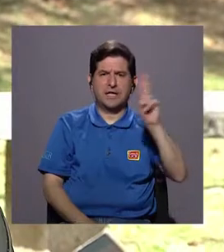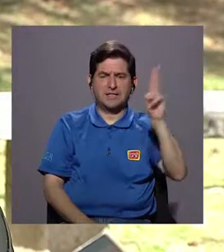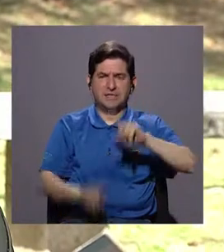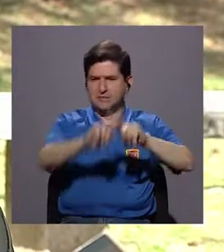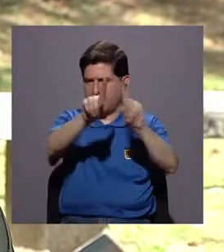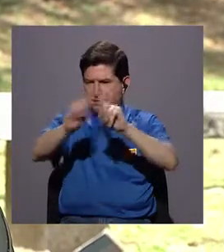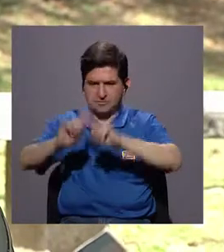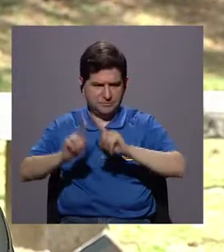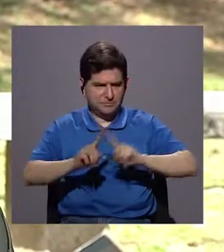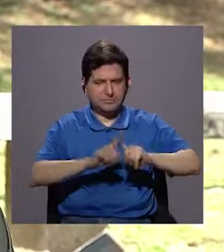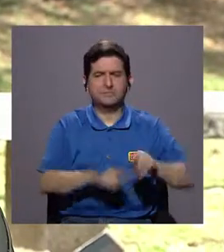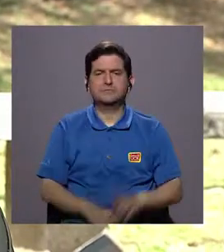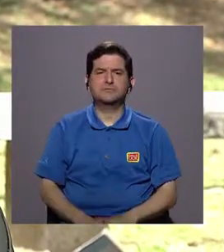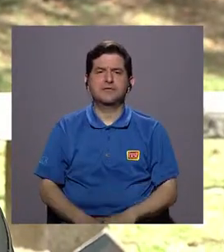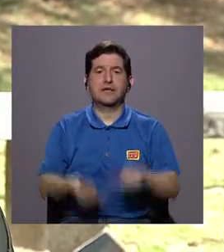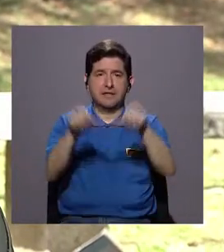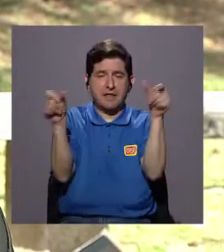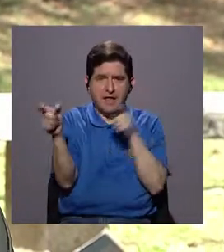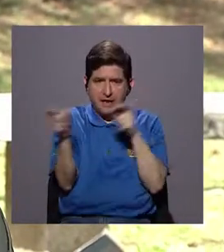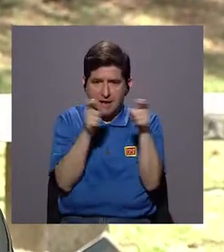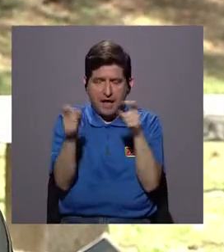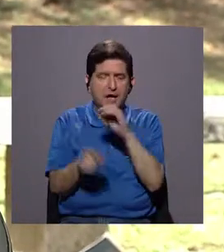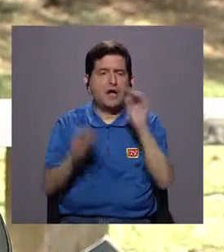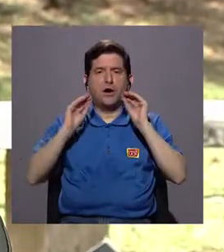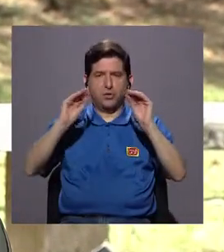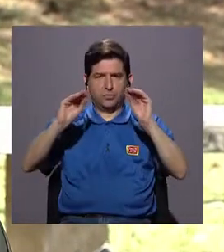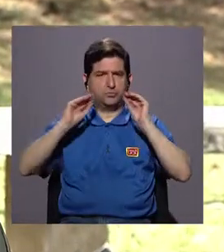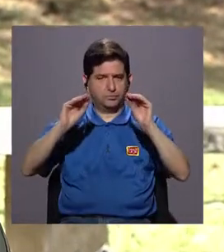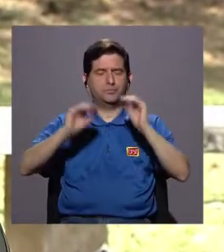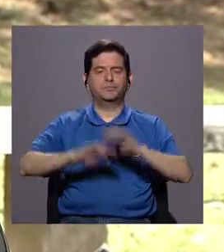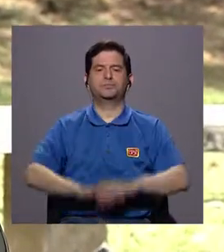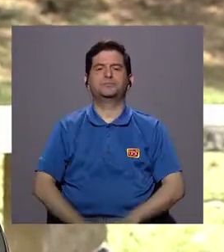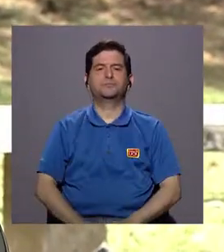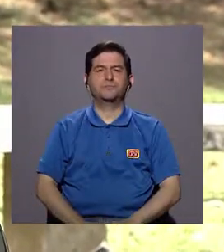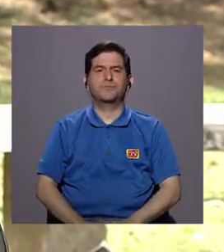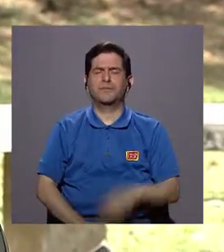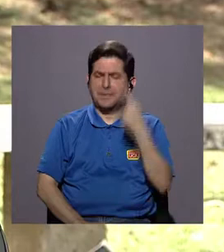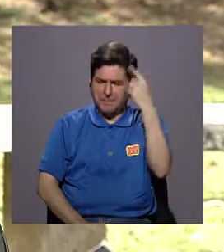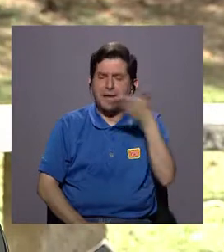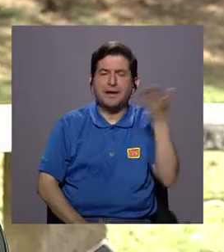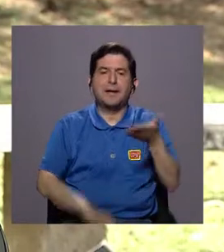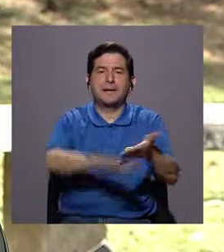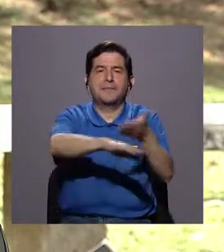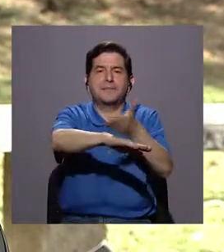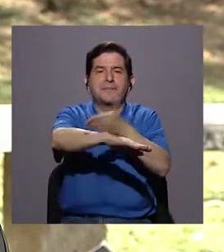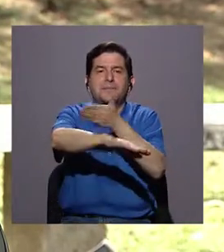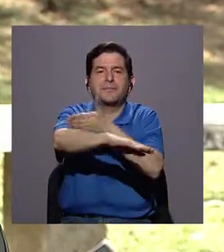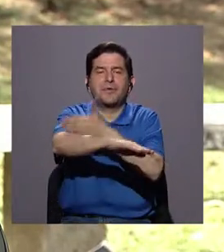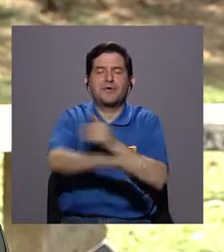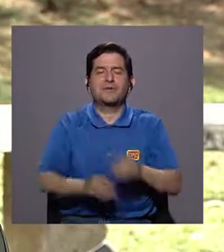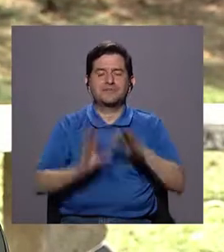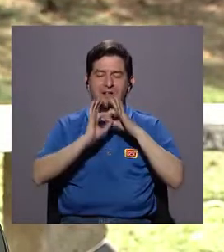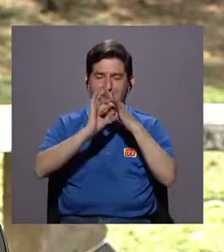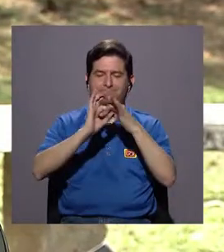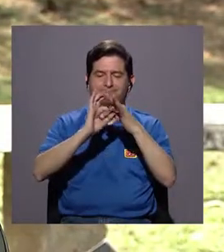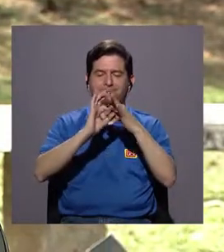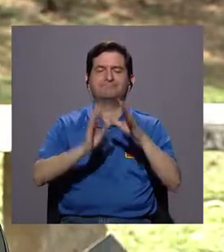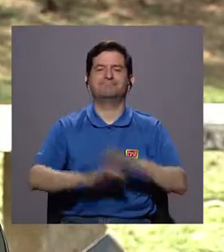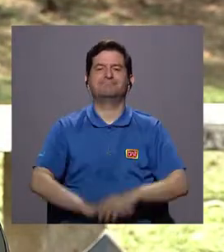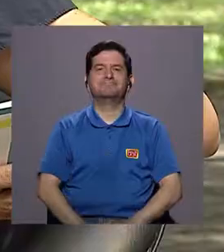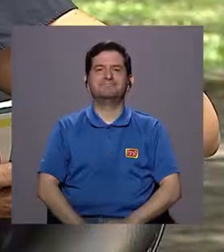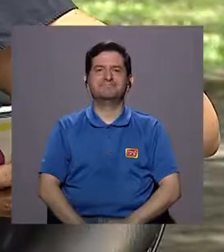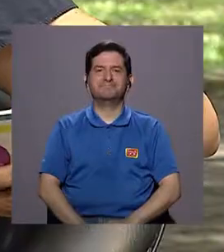unidades administrativas y unidades académicas para lograr mejorar esta relación.